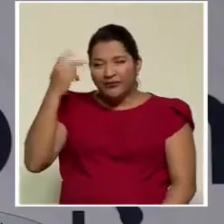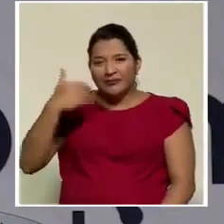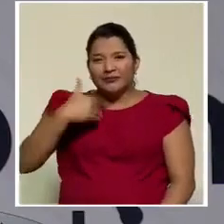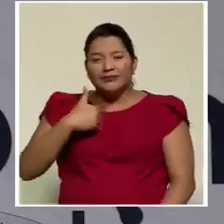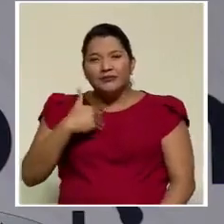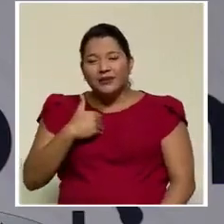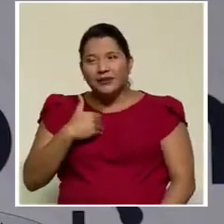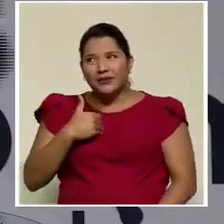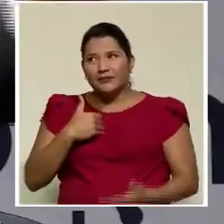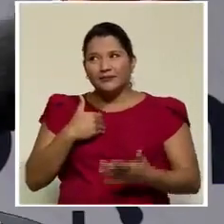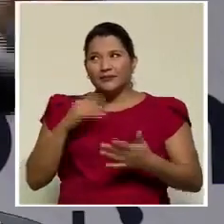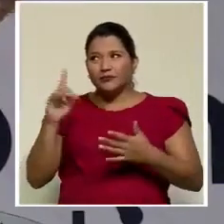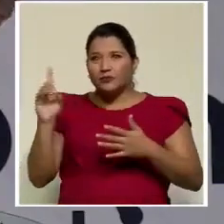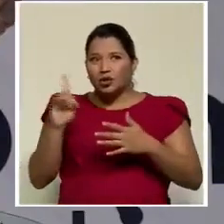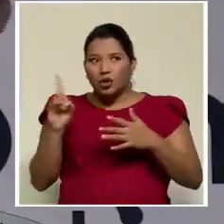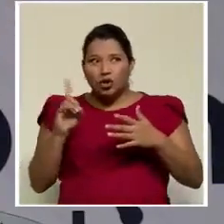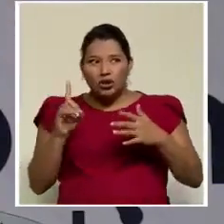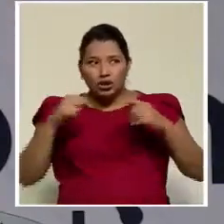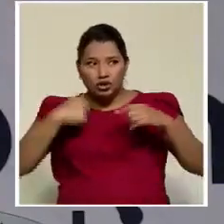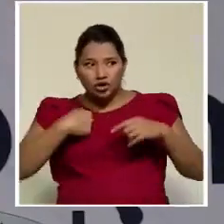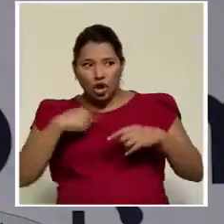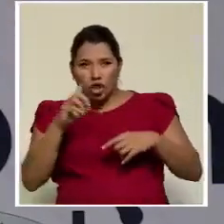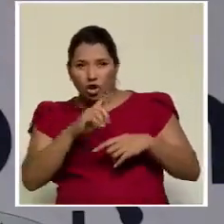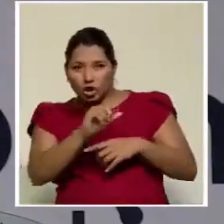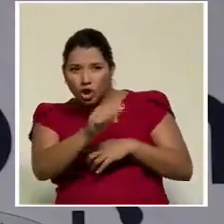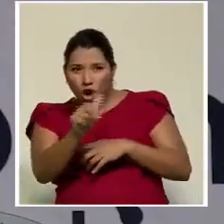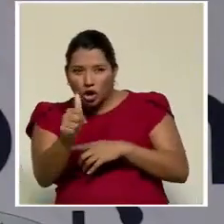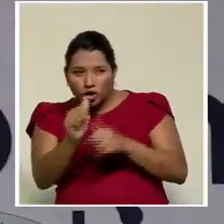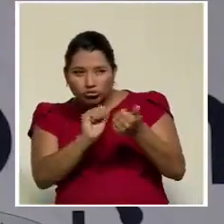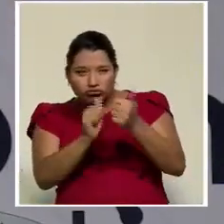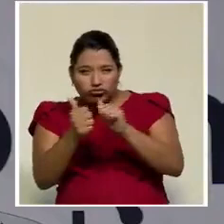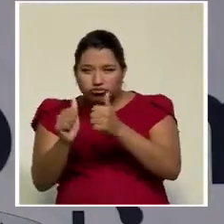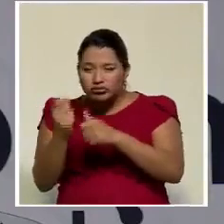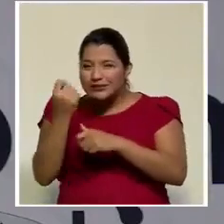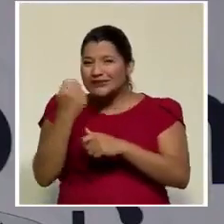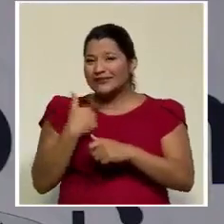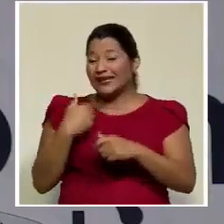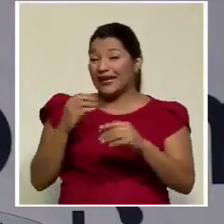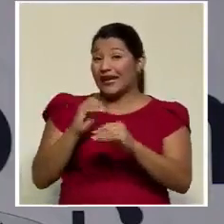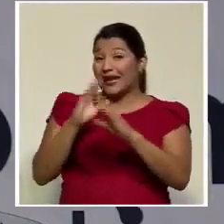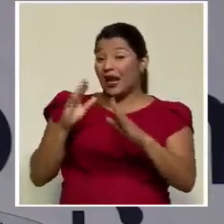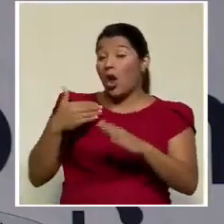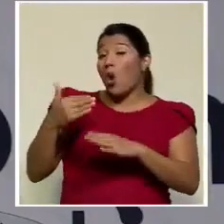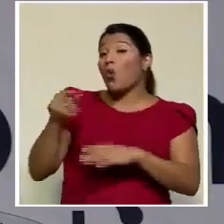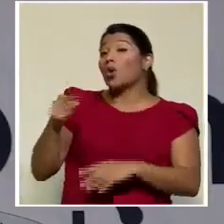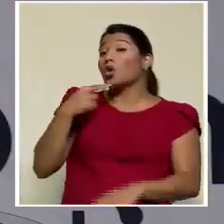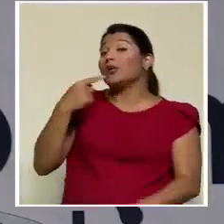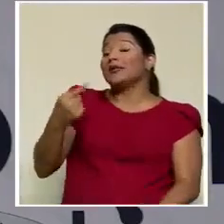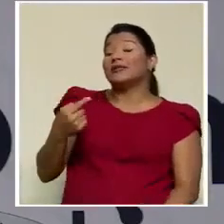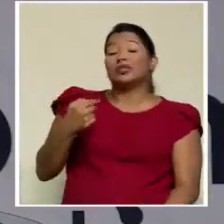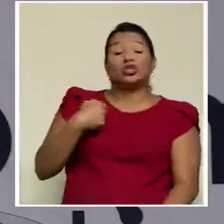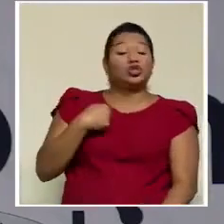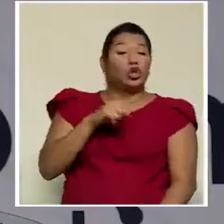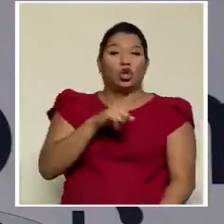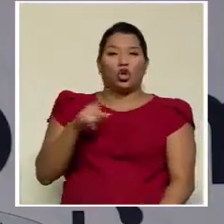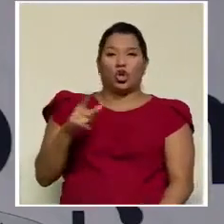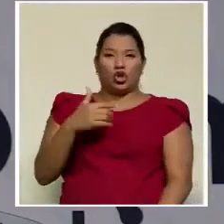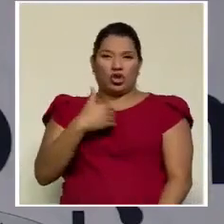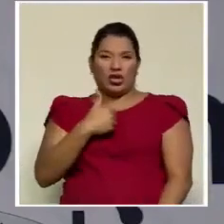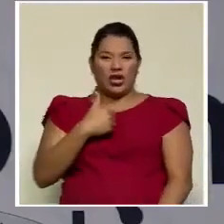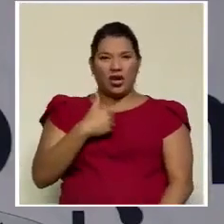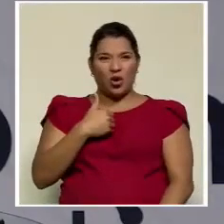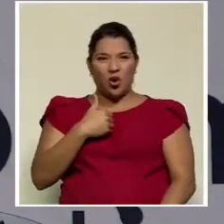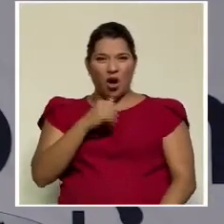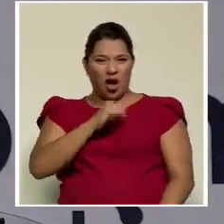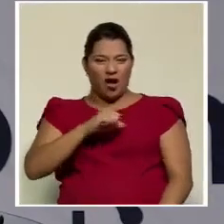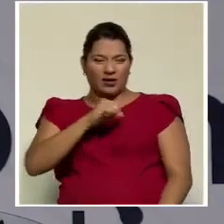dónde estoy ubicado y dónde están ubicados el resto. Entonces, cuando don Rolando dice, no, no, yo no tengo posiciones ratoniles con mis